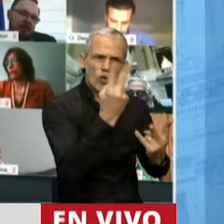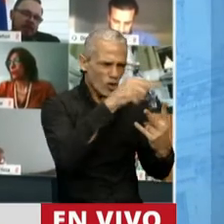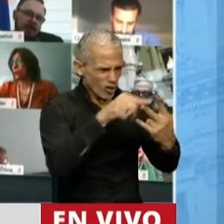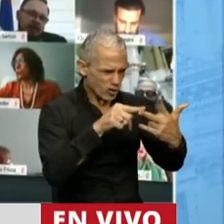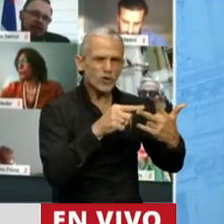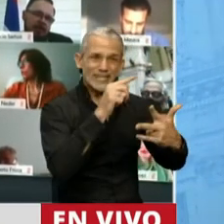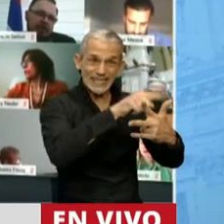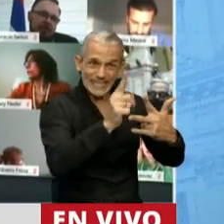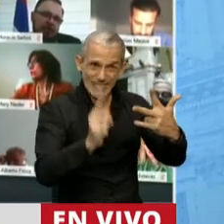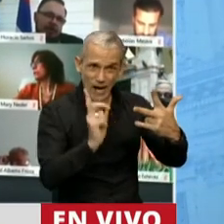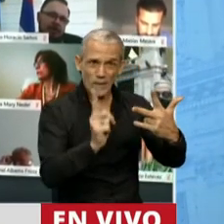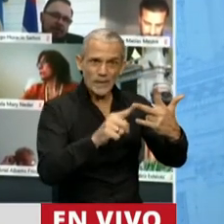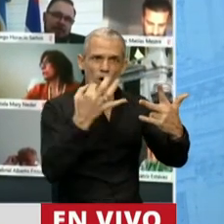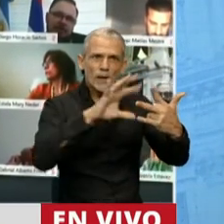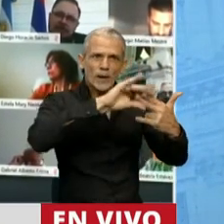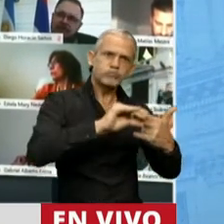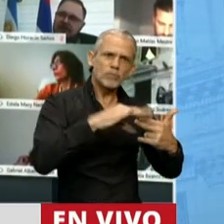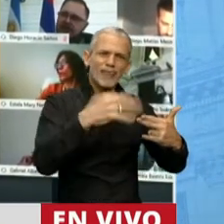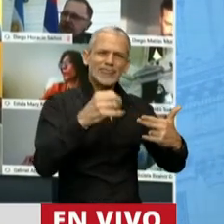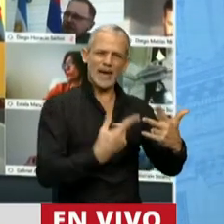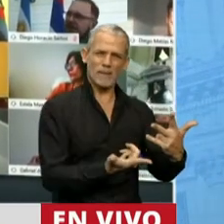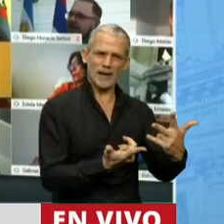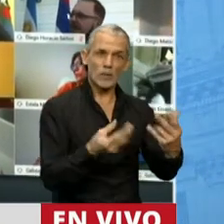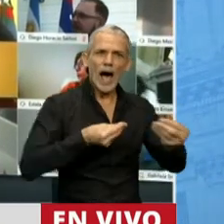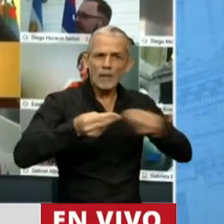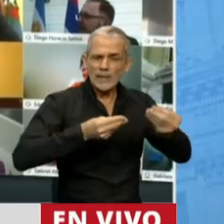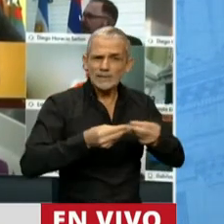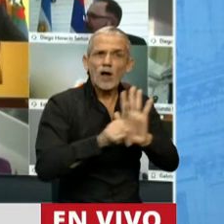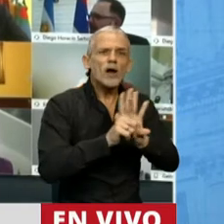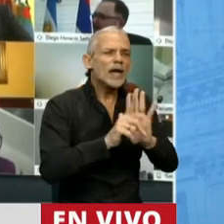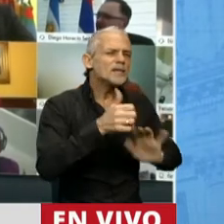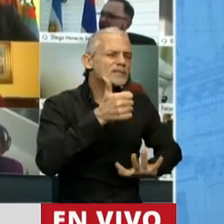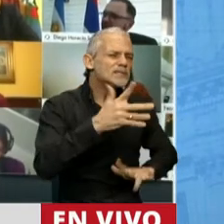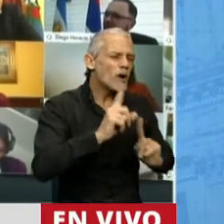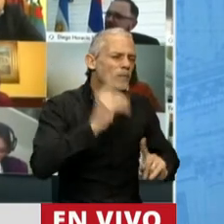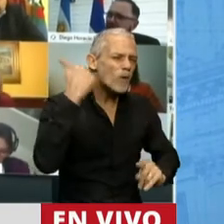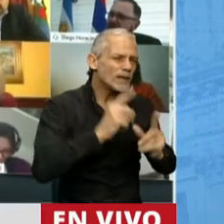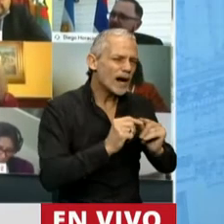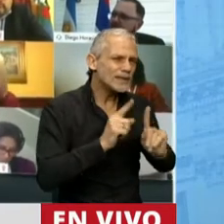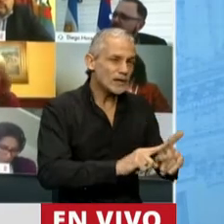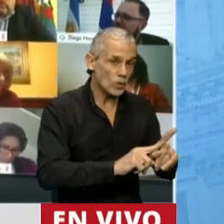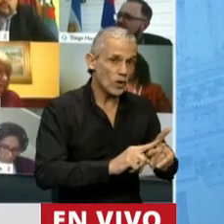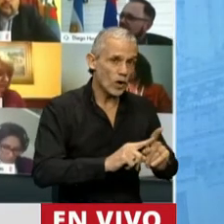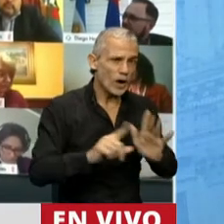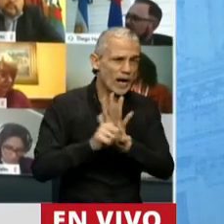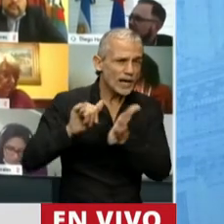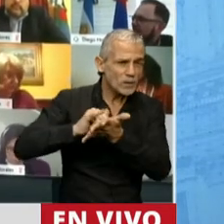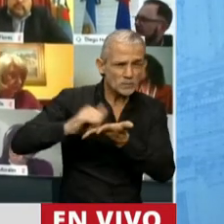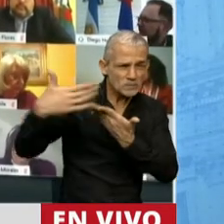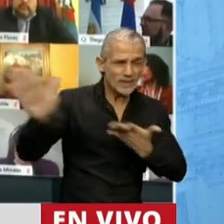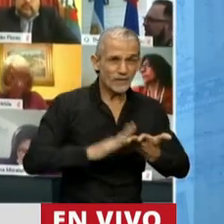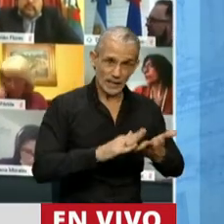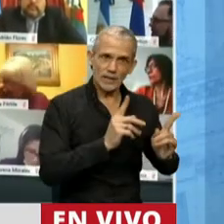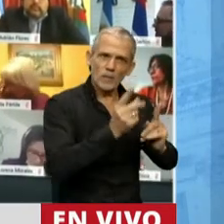de las tres condiciones porque es la Ley de Administración Financiera que pide a estos señores que se van a quedar con